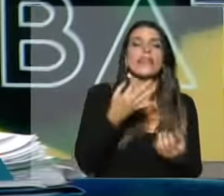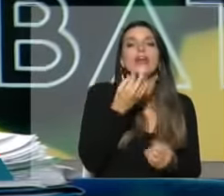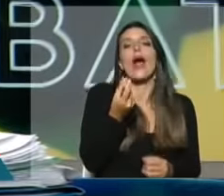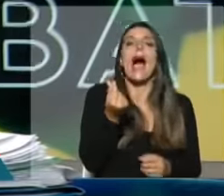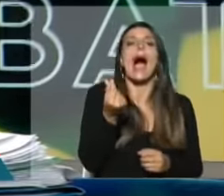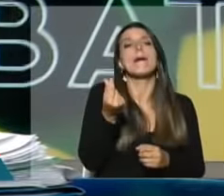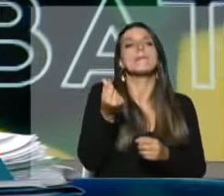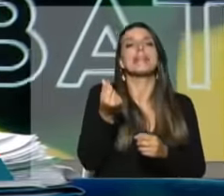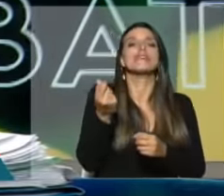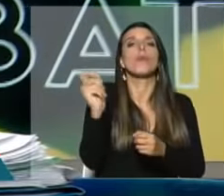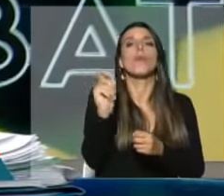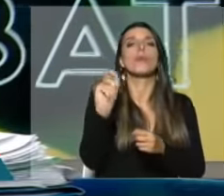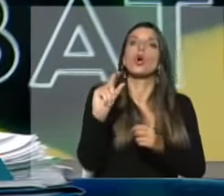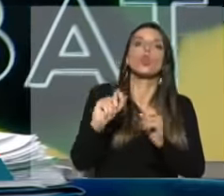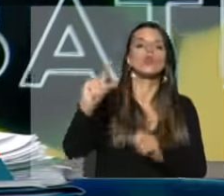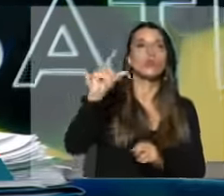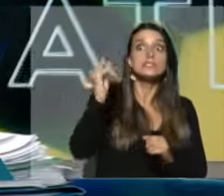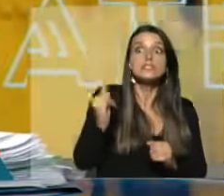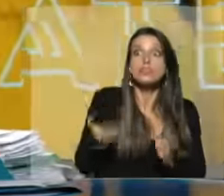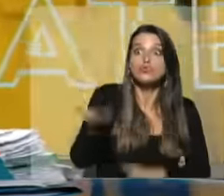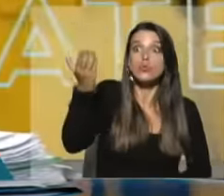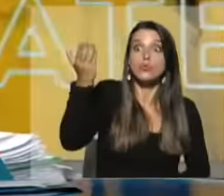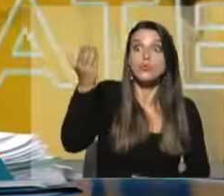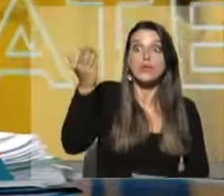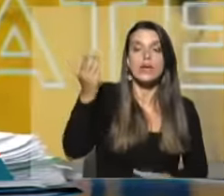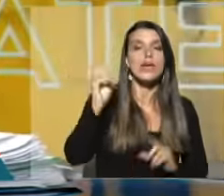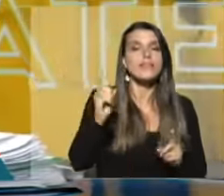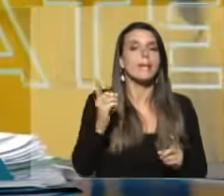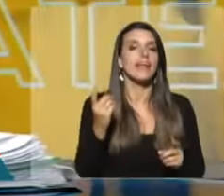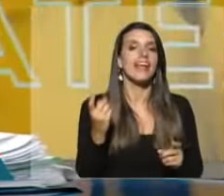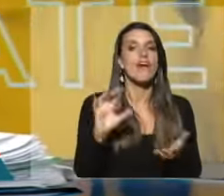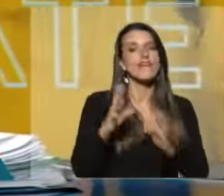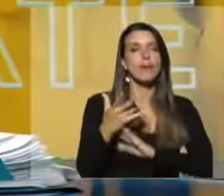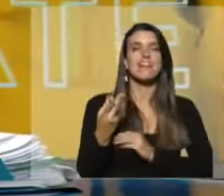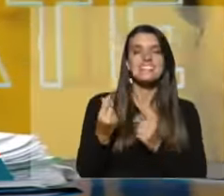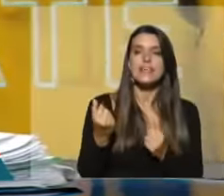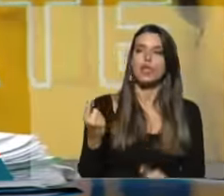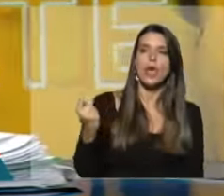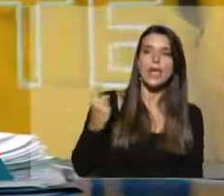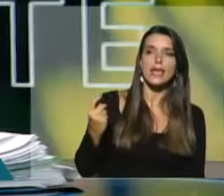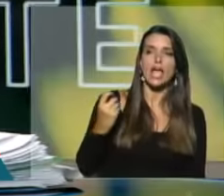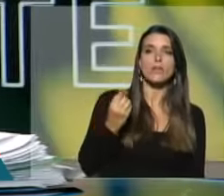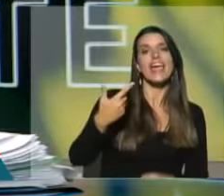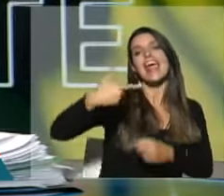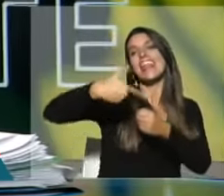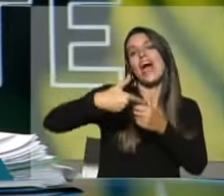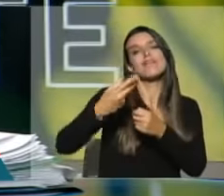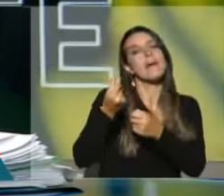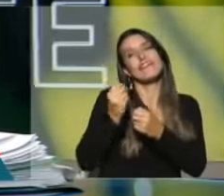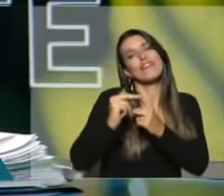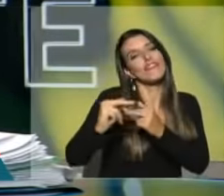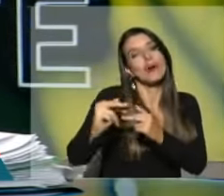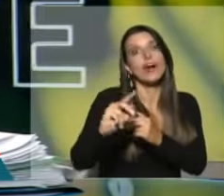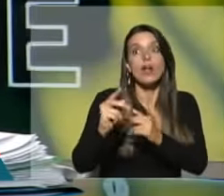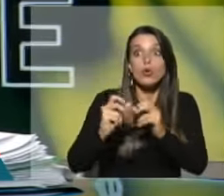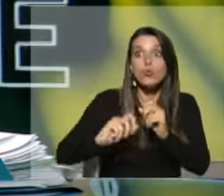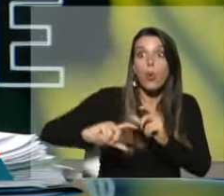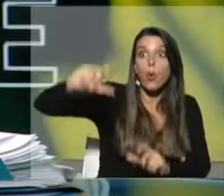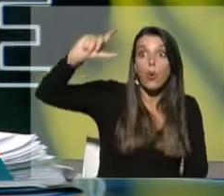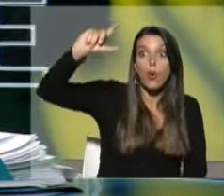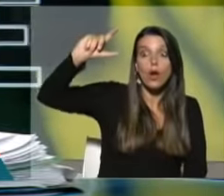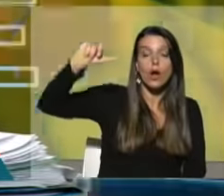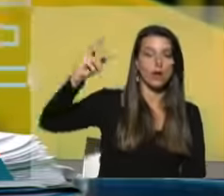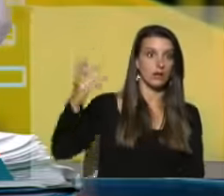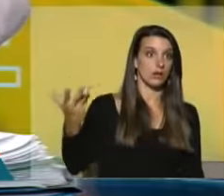tarifas públicas y se sub subieron. Nos sentimos engañados porque se dijo que no se iba a subir el combustible y el combustible está por las nubes.